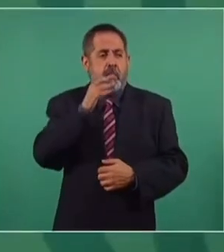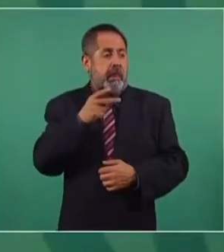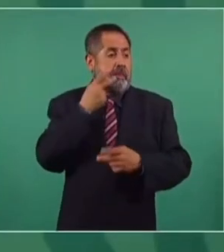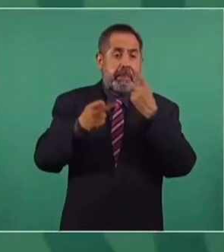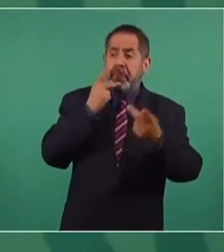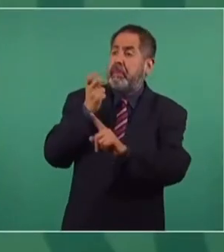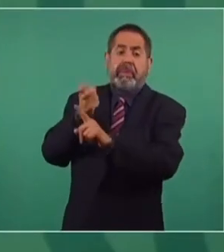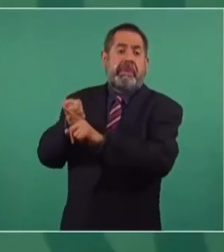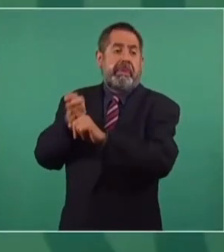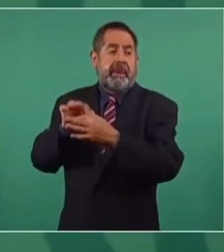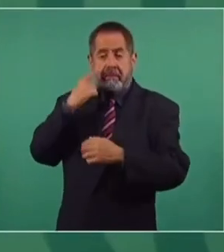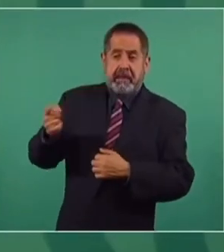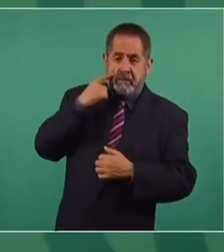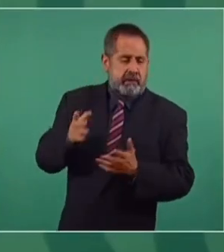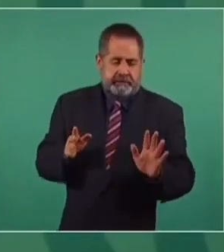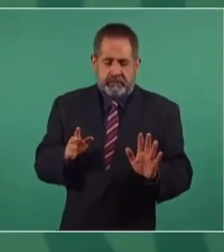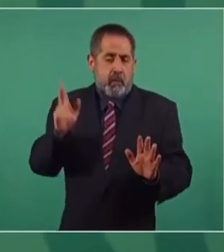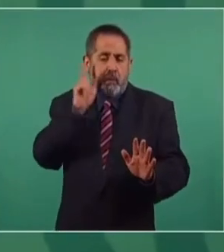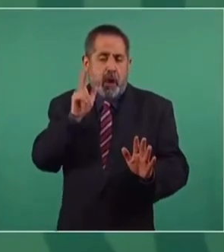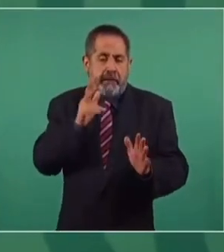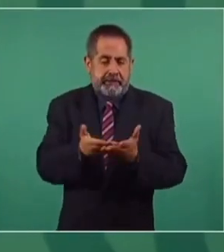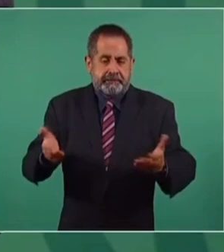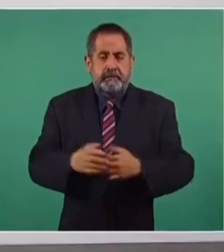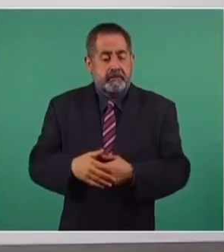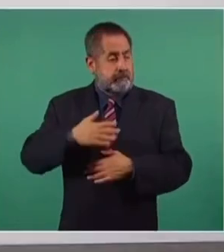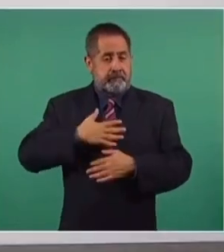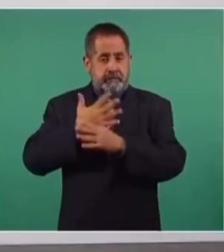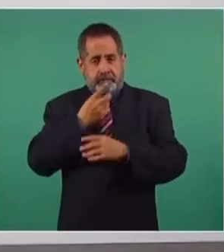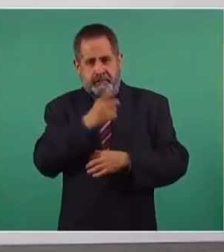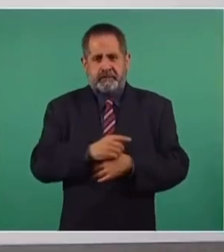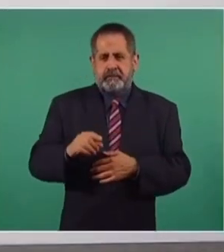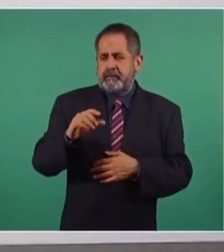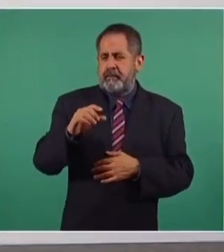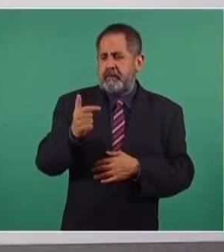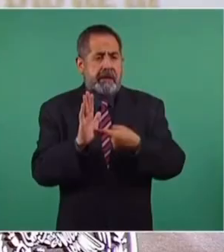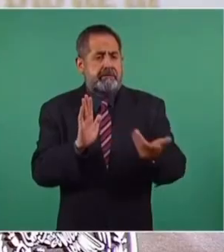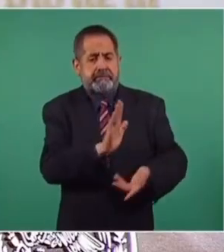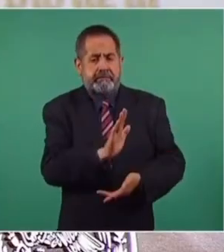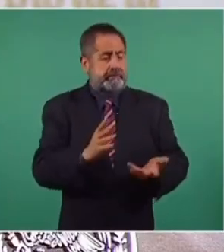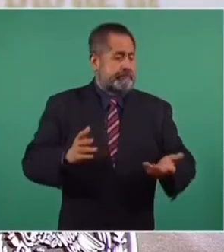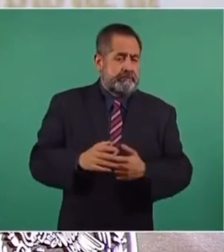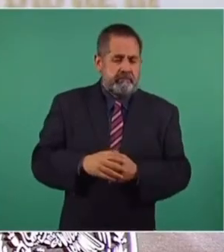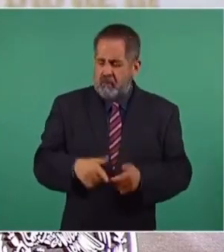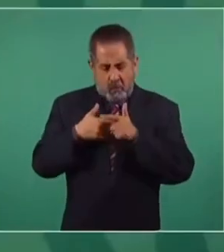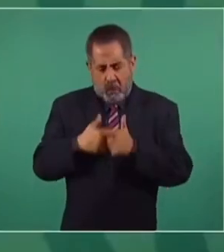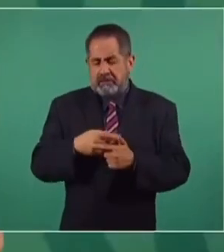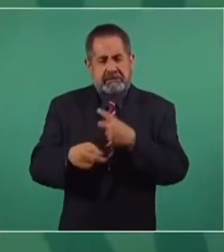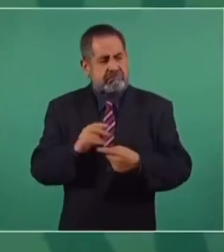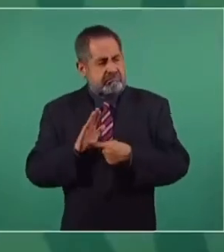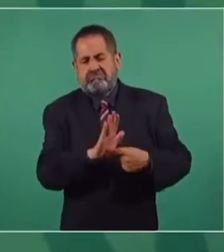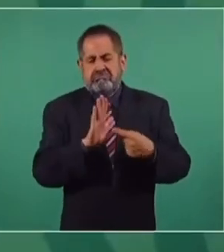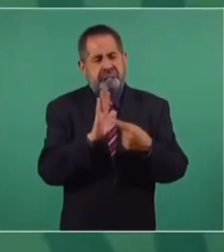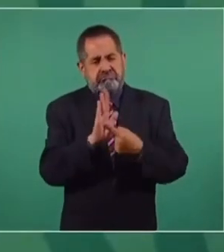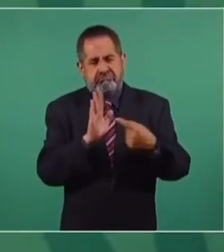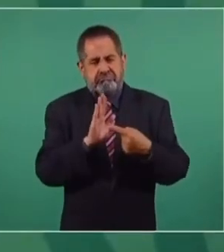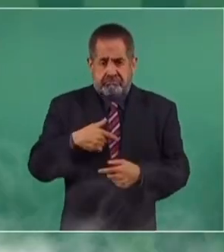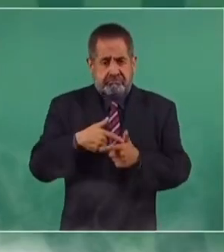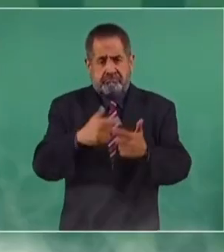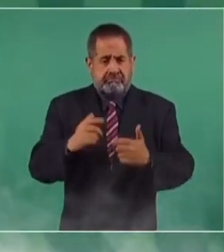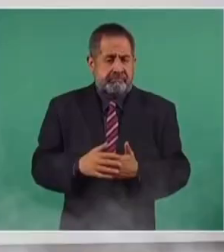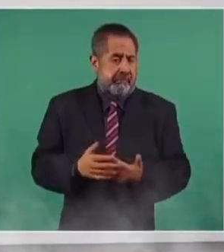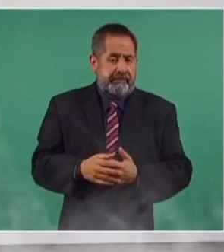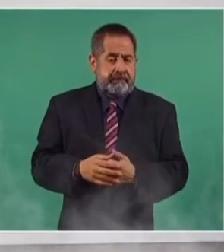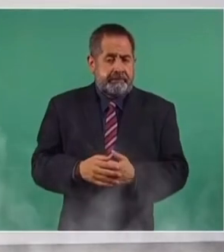políticamente. Yo saco aquí a Aguilar Camín, Guacrauce, pero presento pruebas y los voy a seguir sacando.